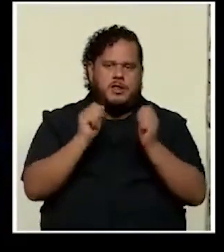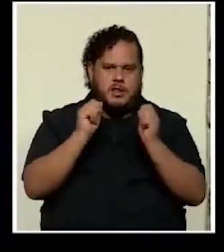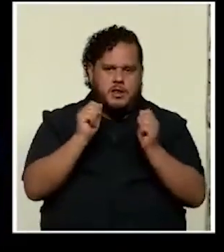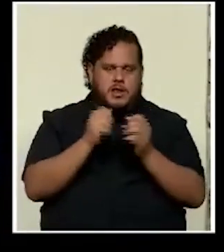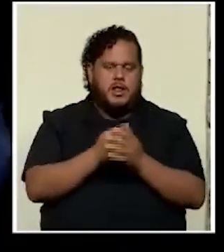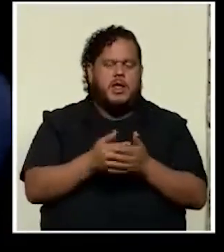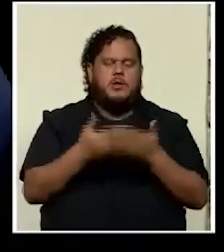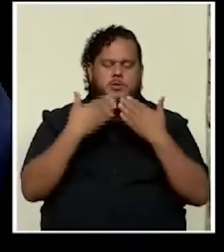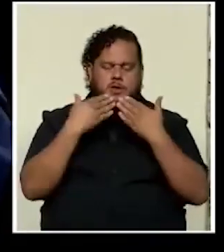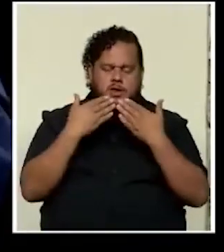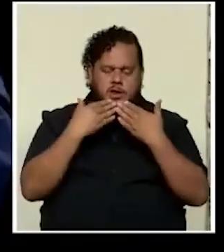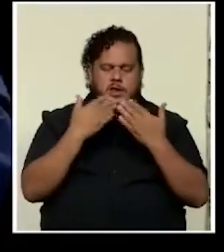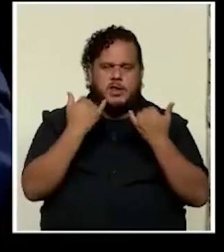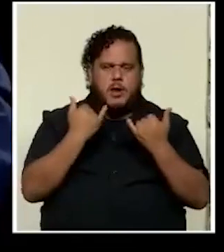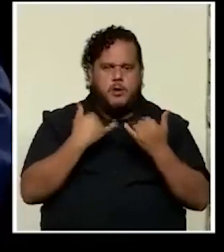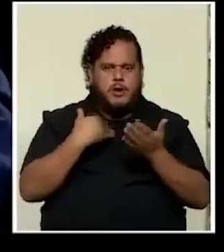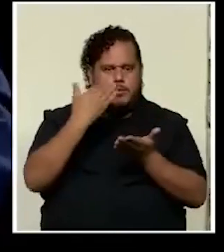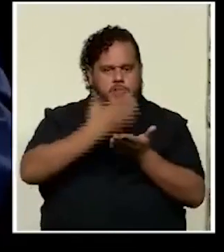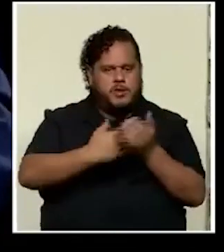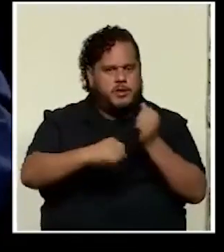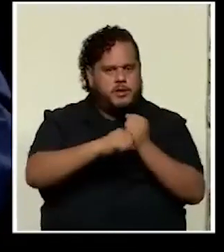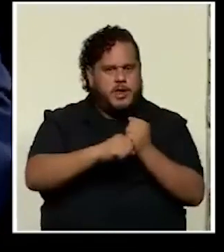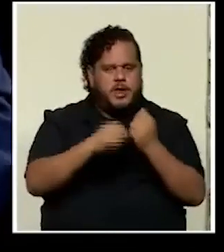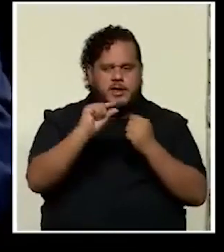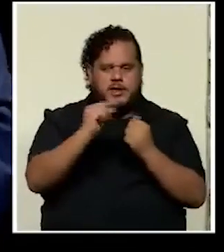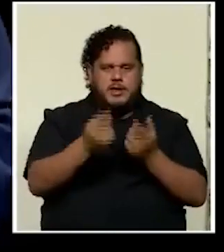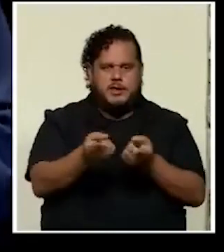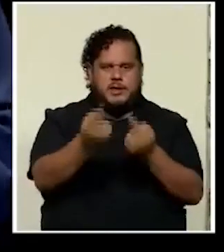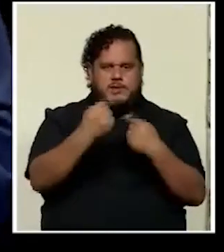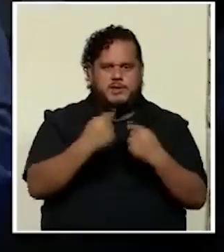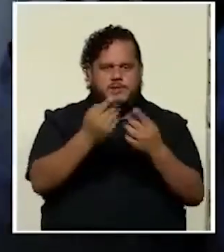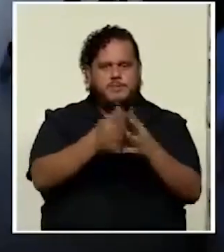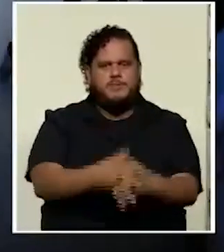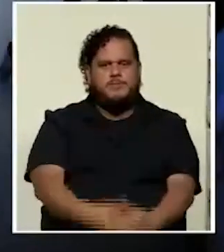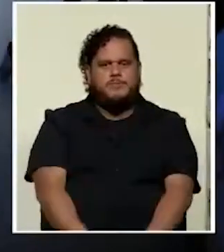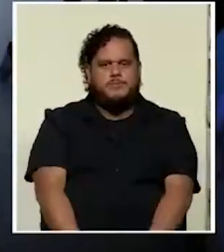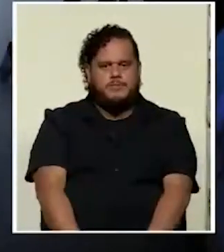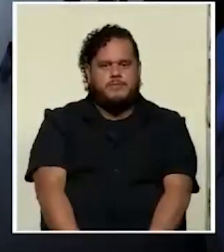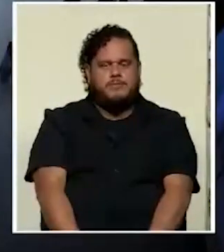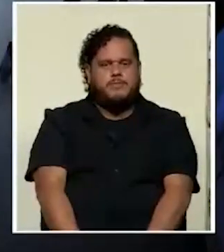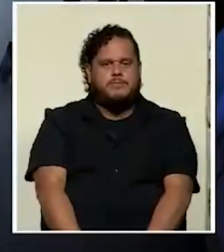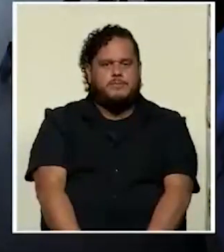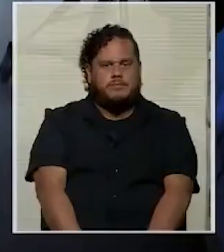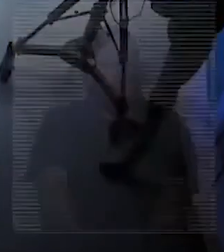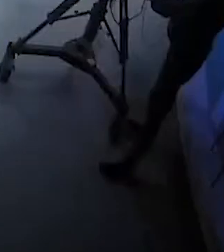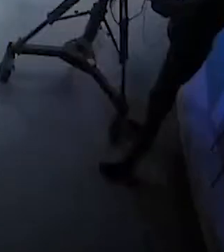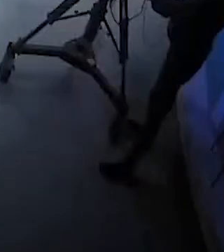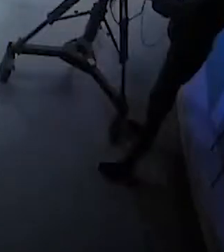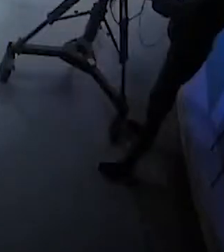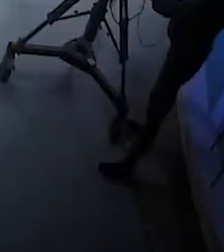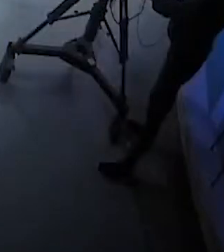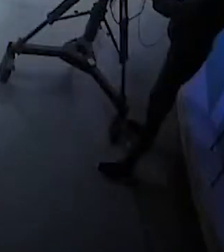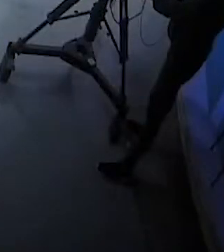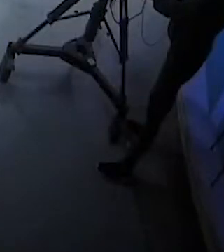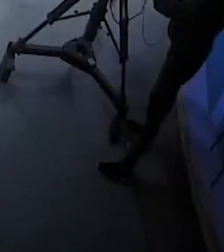nos vamos a una pausa y enseguida regresamos un saludo a la la a la